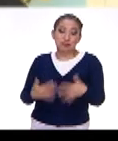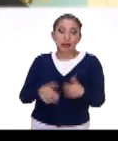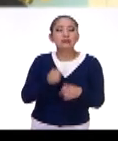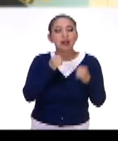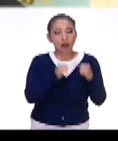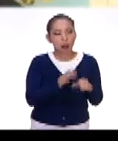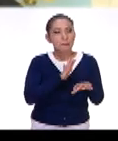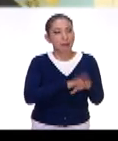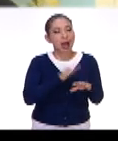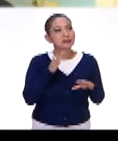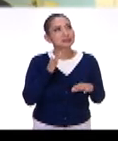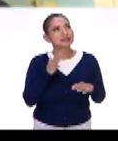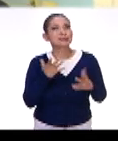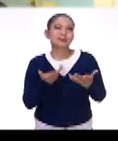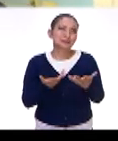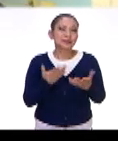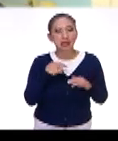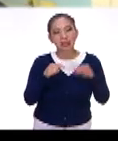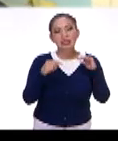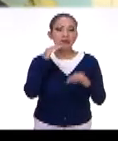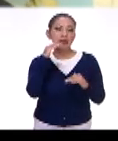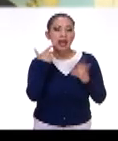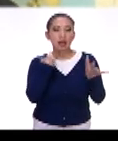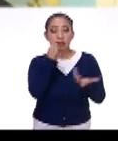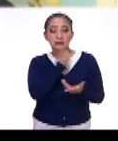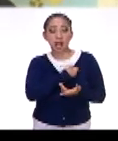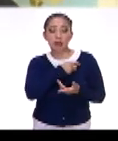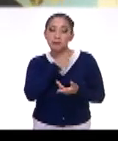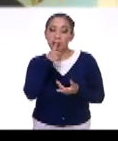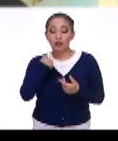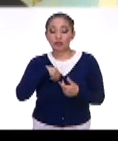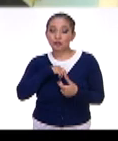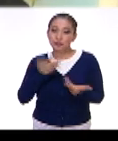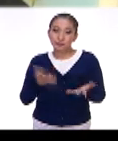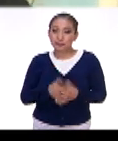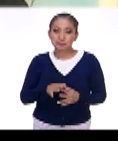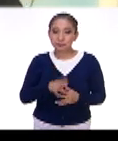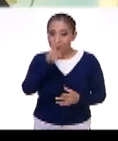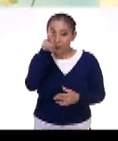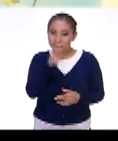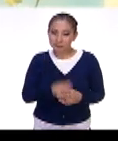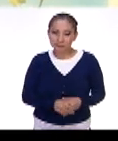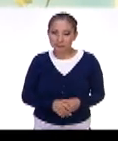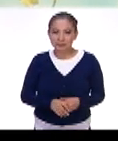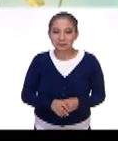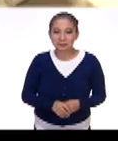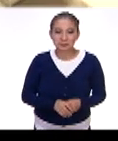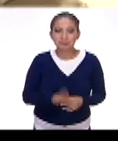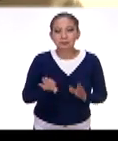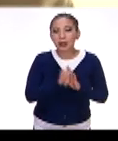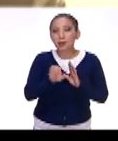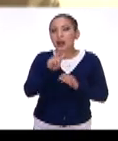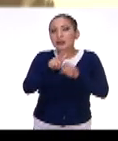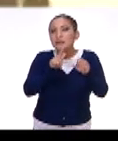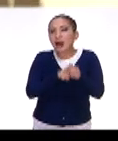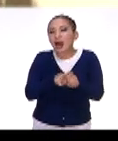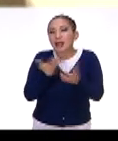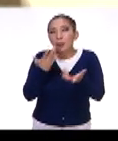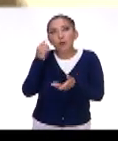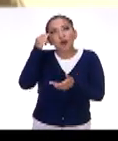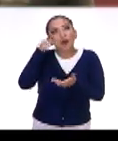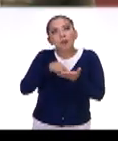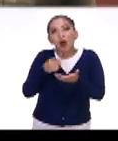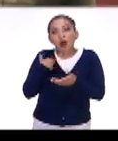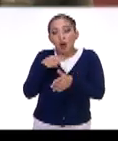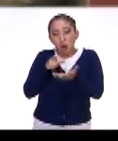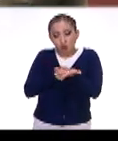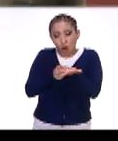Seguramente con más, un nivel nutrimental mejor que el nuestro. Así es, pues por ejemplo hay animales que yo no se me ocurre comer